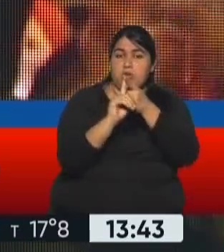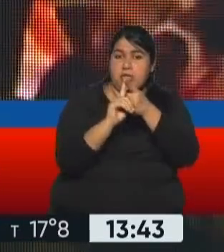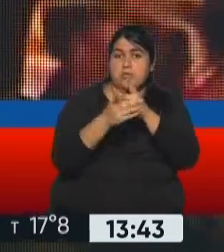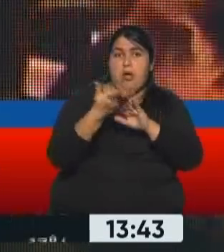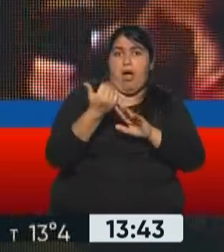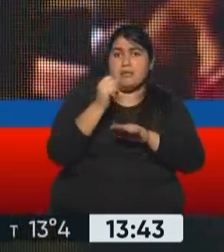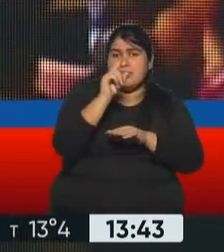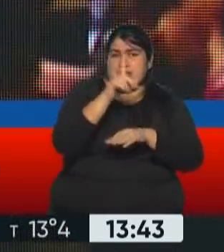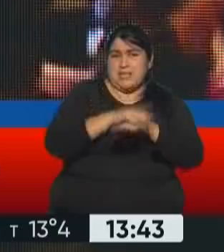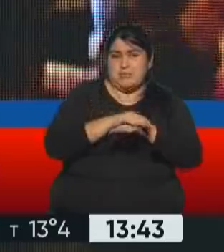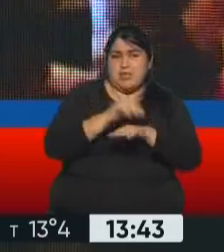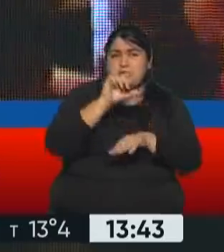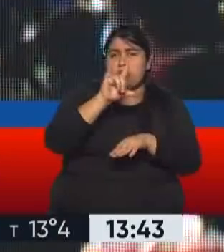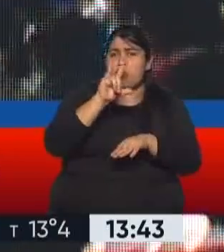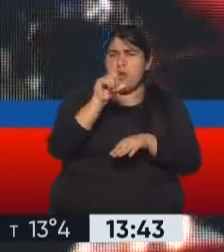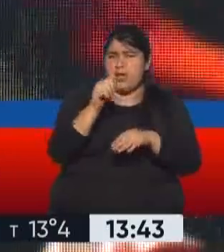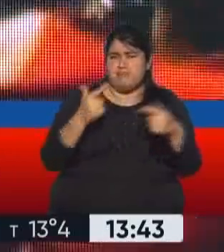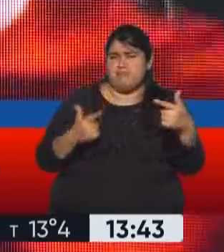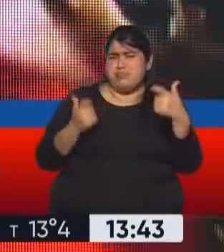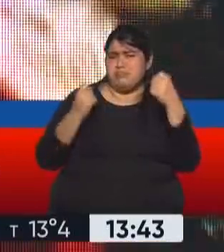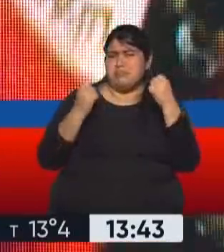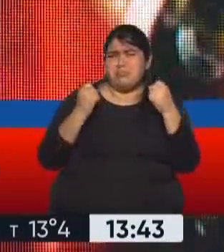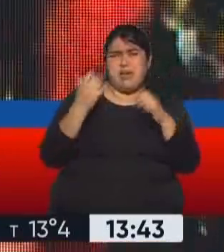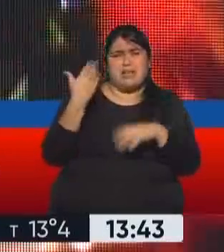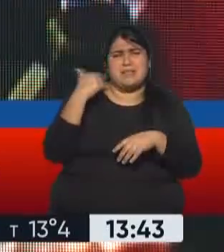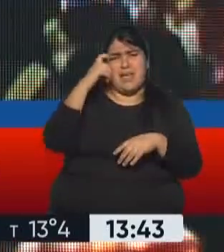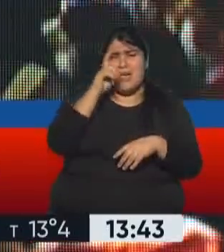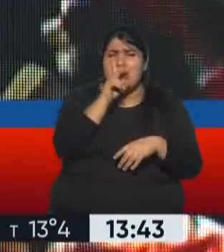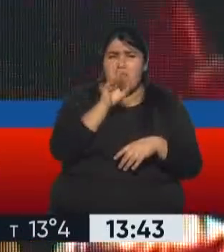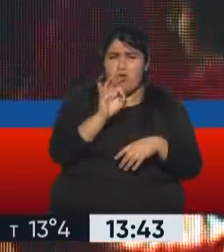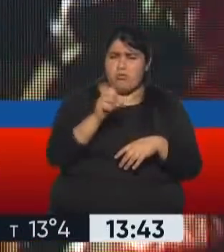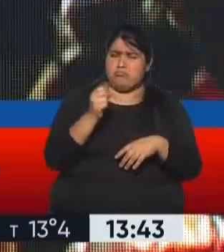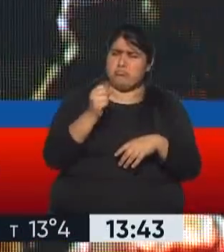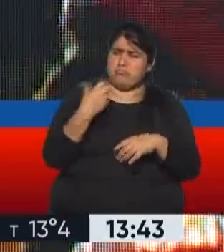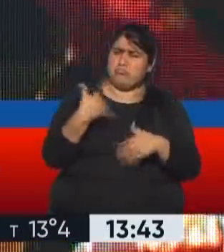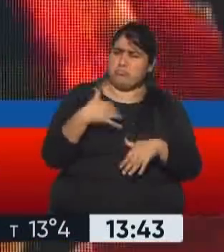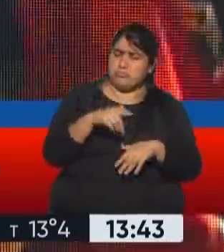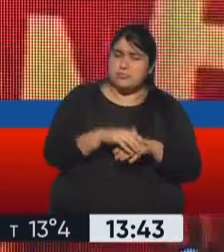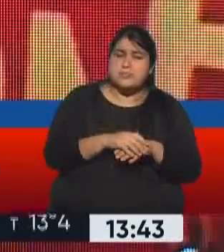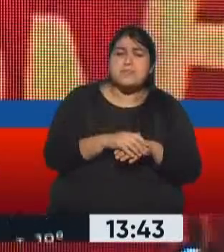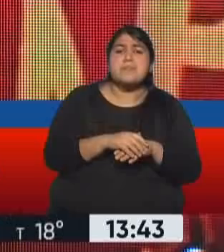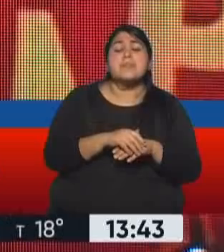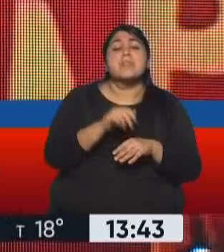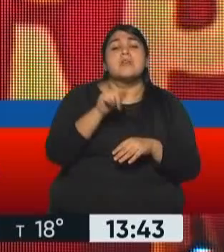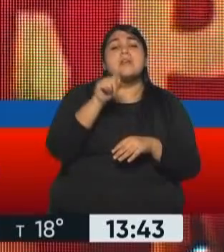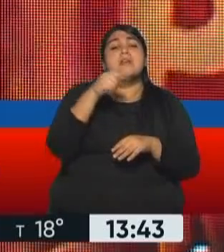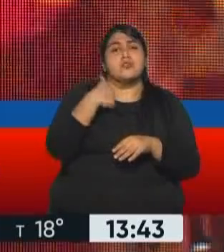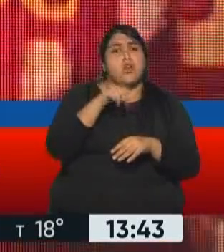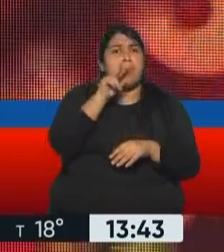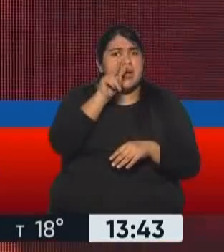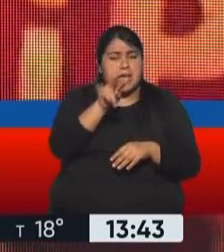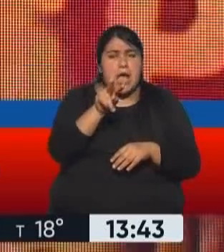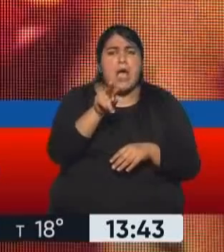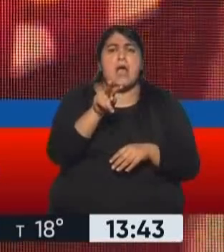estaba liderado por Lula. Fue un conflicto fuerte entre Evo y Lula en ese momento. Entonces, algo de esto puede pasar. Desde, como yo la veo y después de